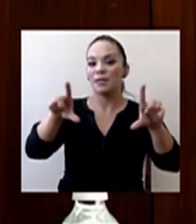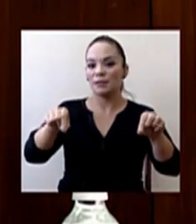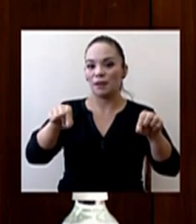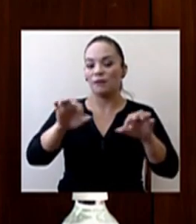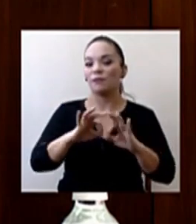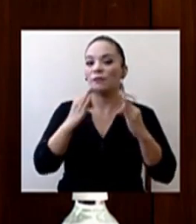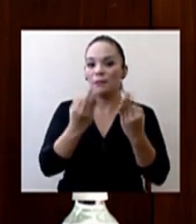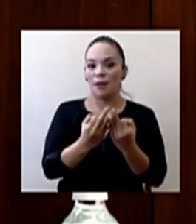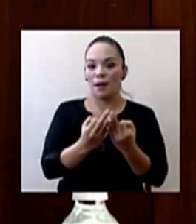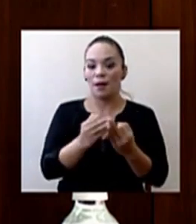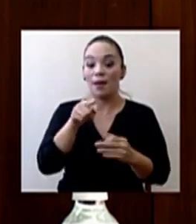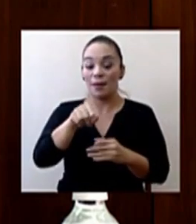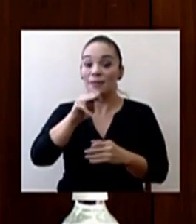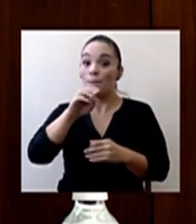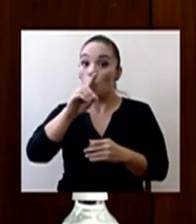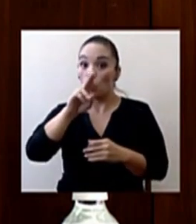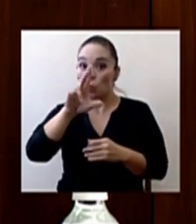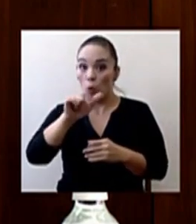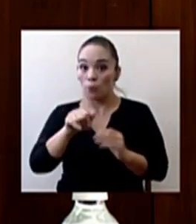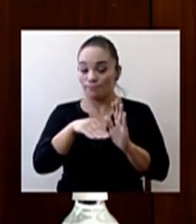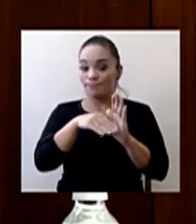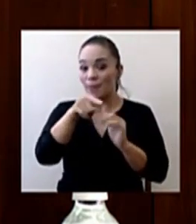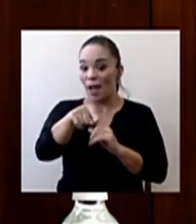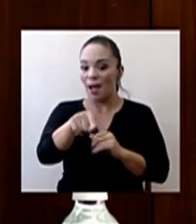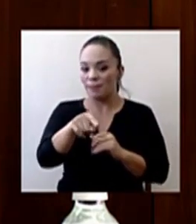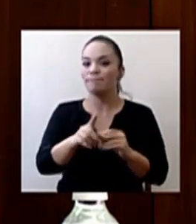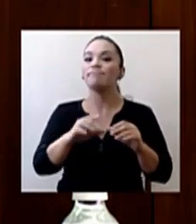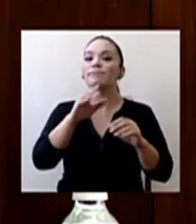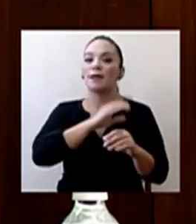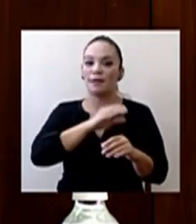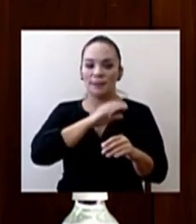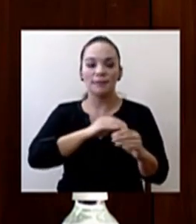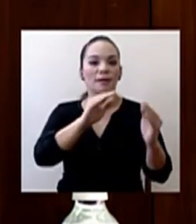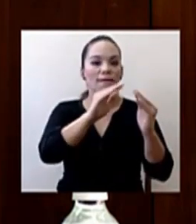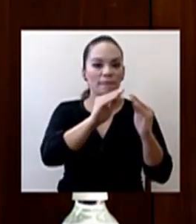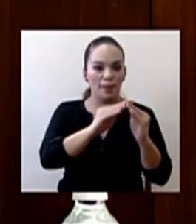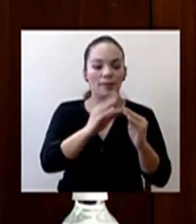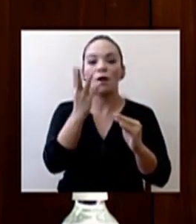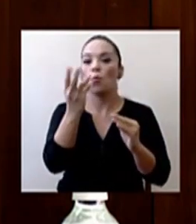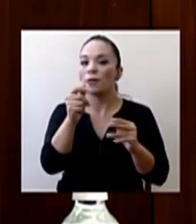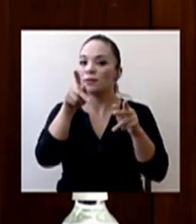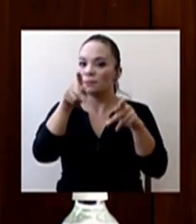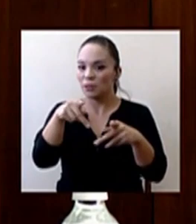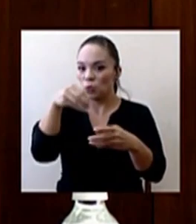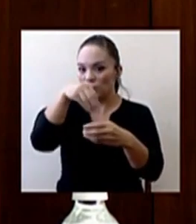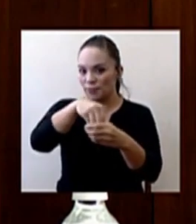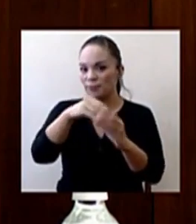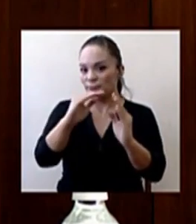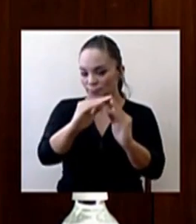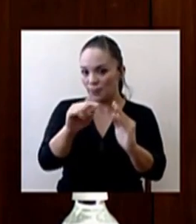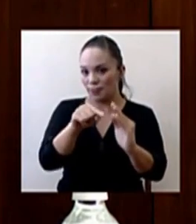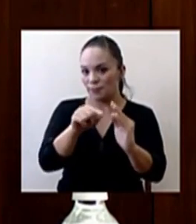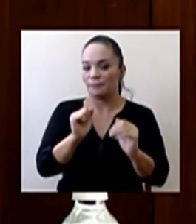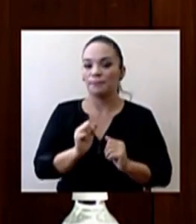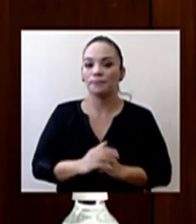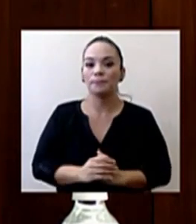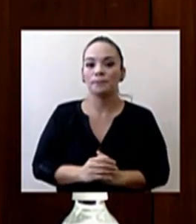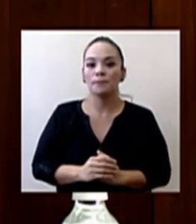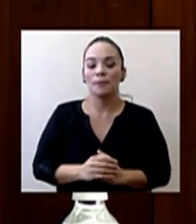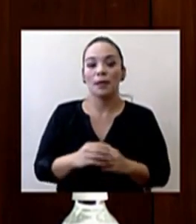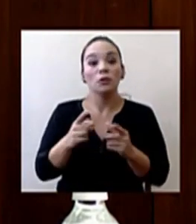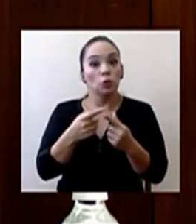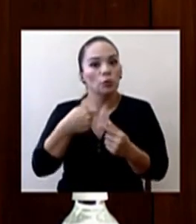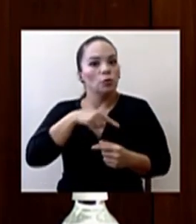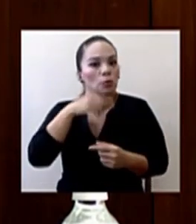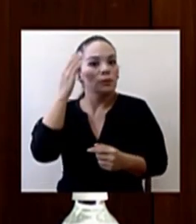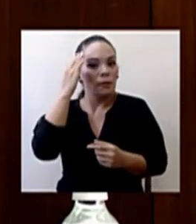Y en ese módulo están las características de la vivienda y las personas que están viviendo en una vivienda. Entonces sabemos